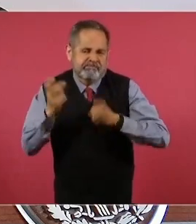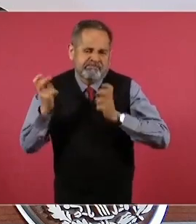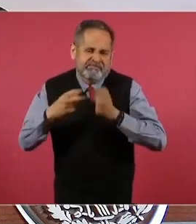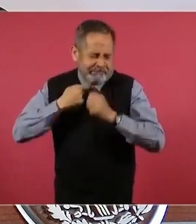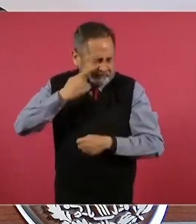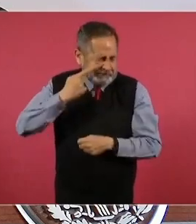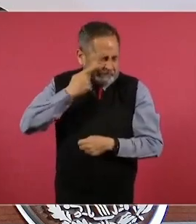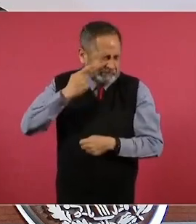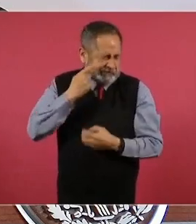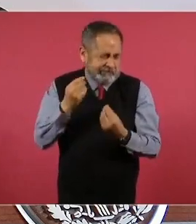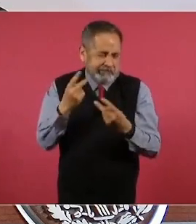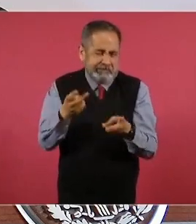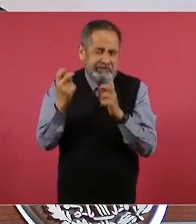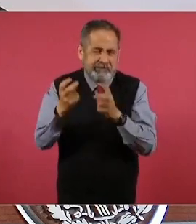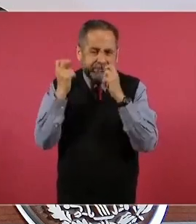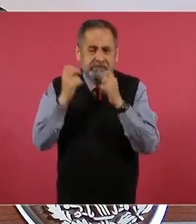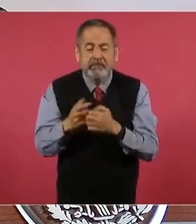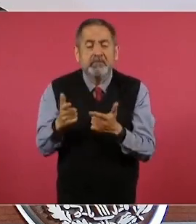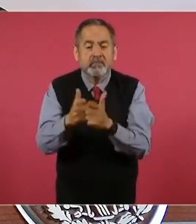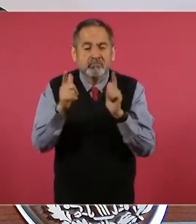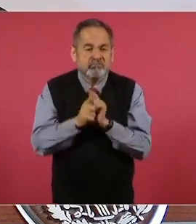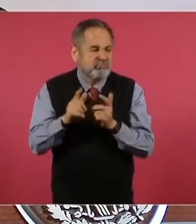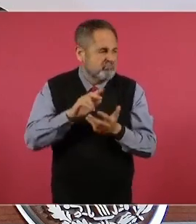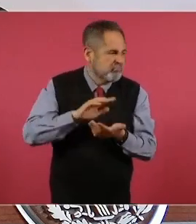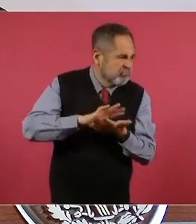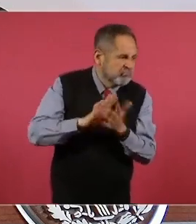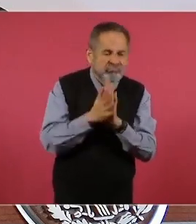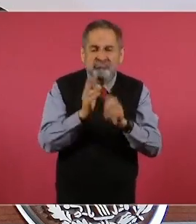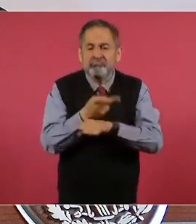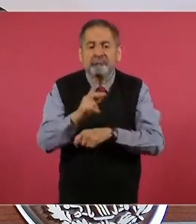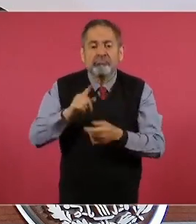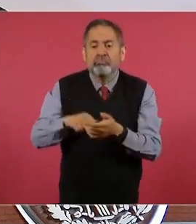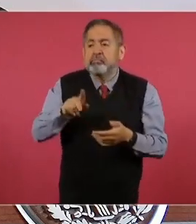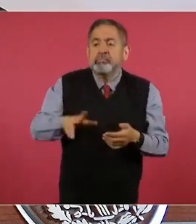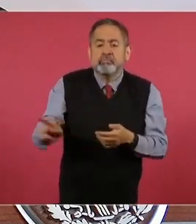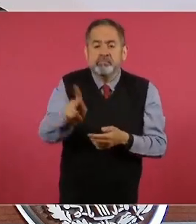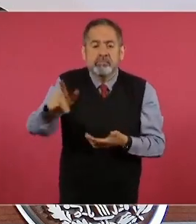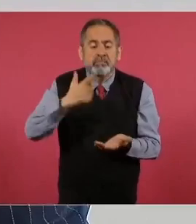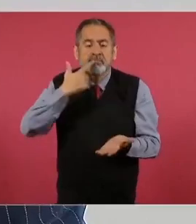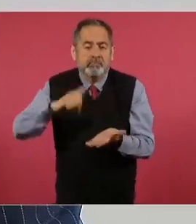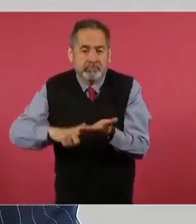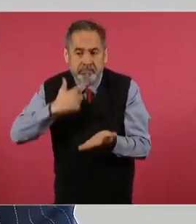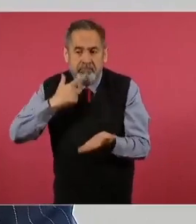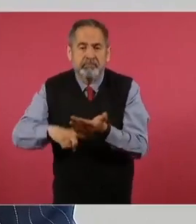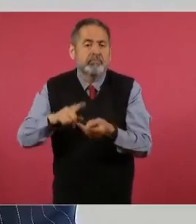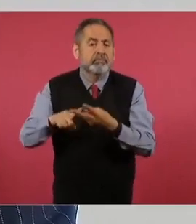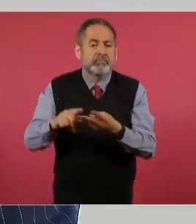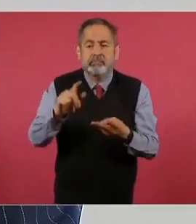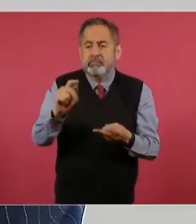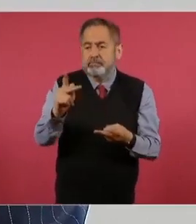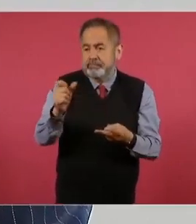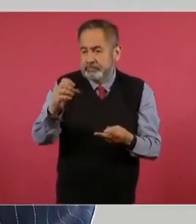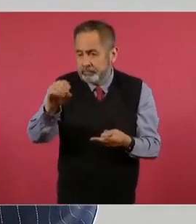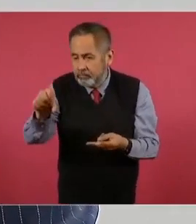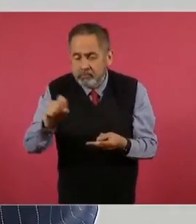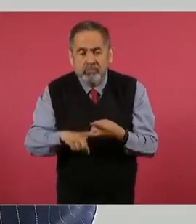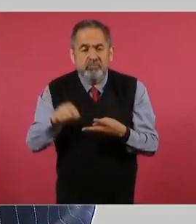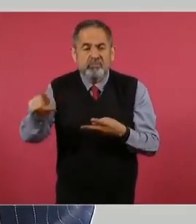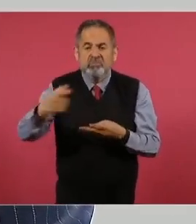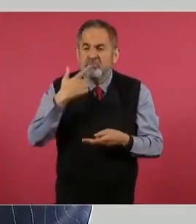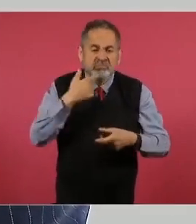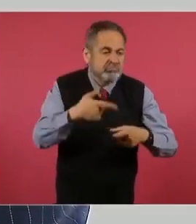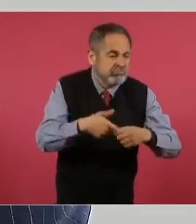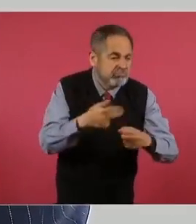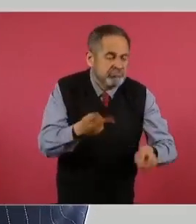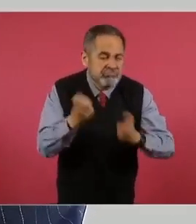Estado. Grupos criminales de la región de Celaya y los zapaseos practicaban el huachicol con bajo